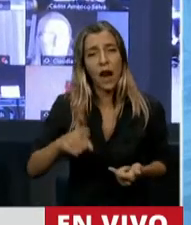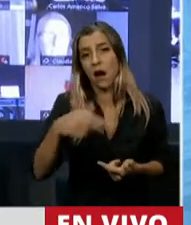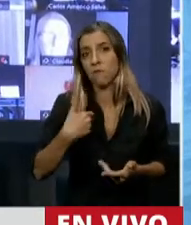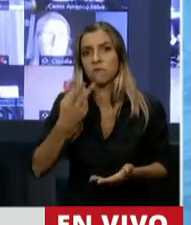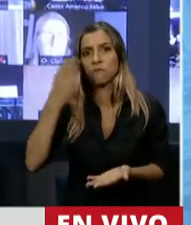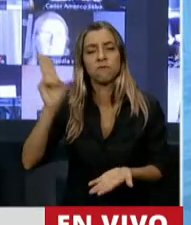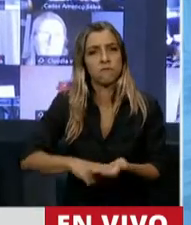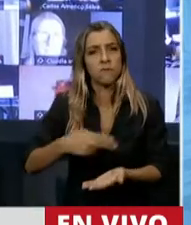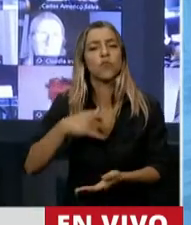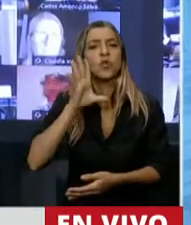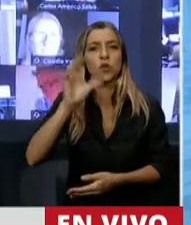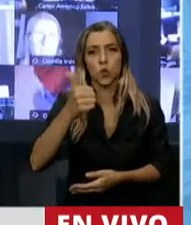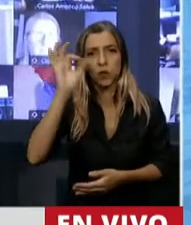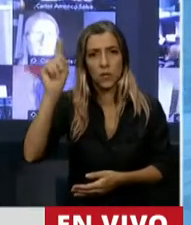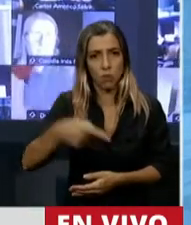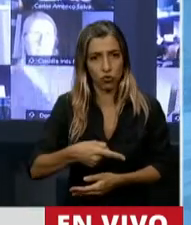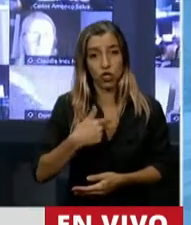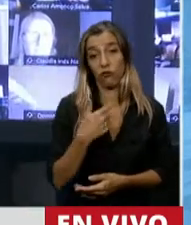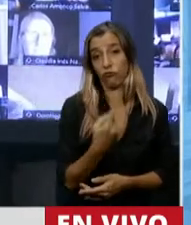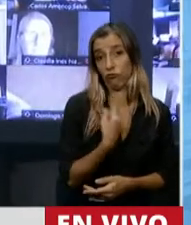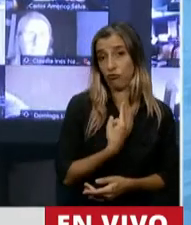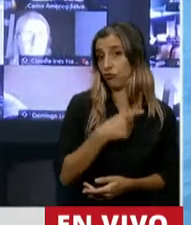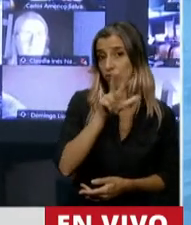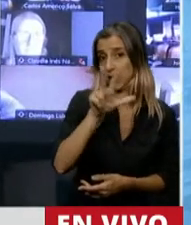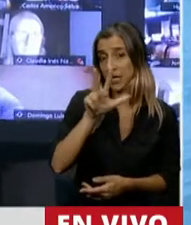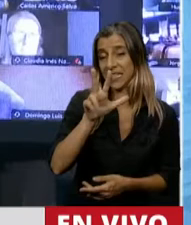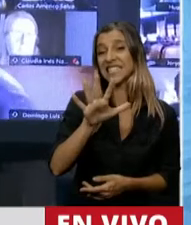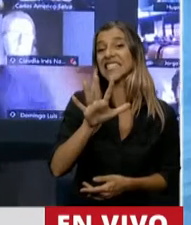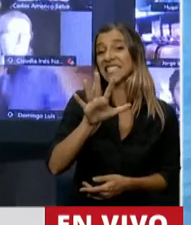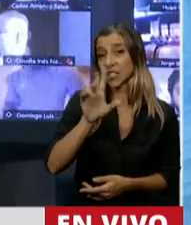tributaria del 56%, nosotros del 35%.